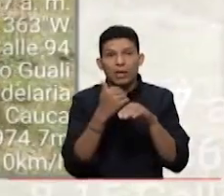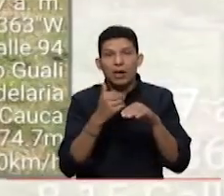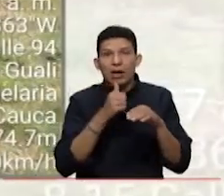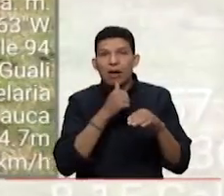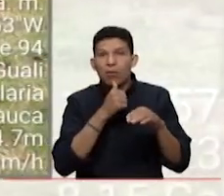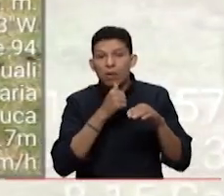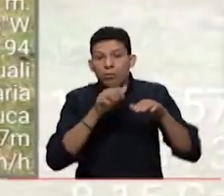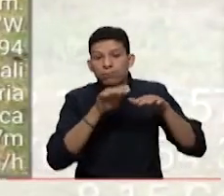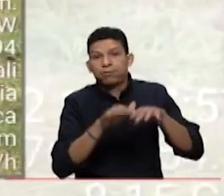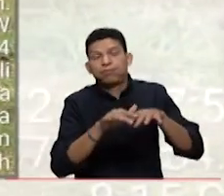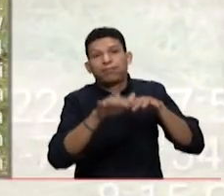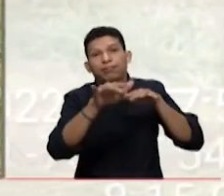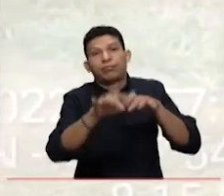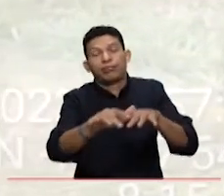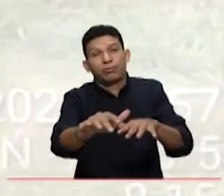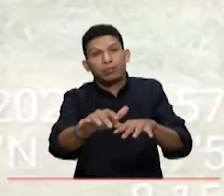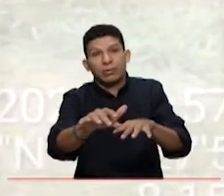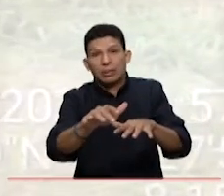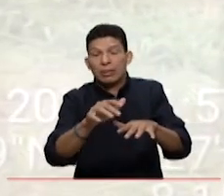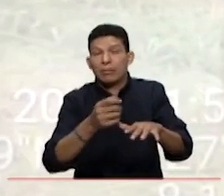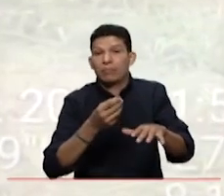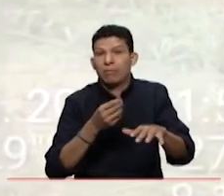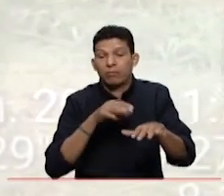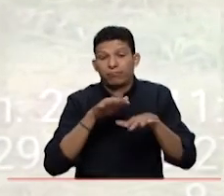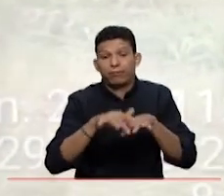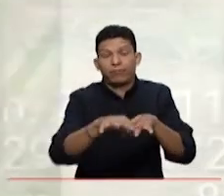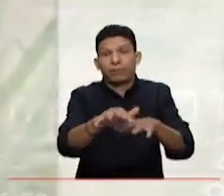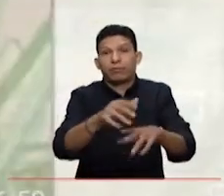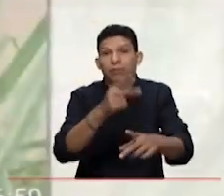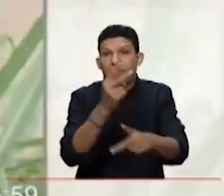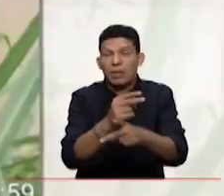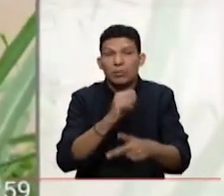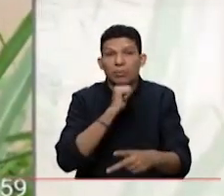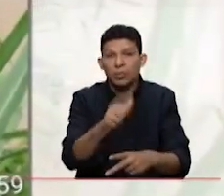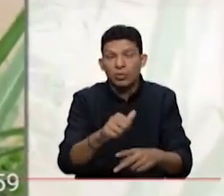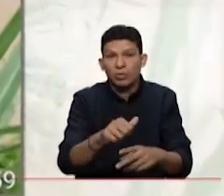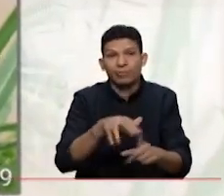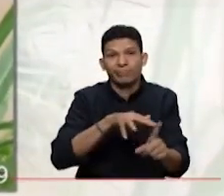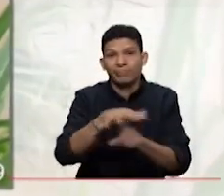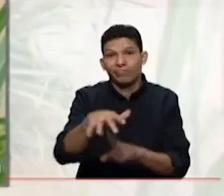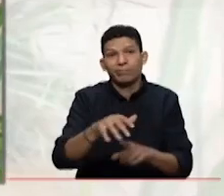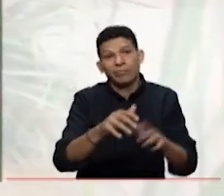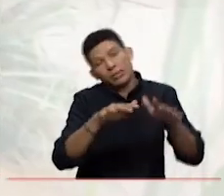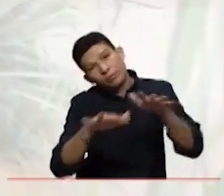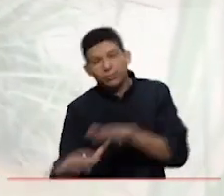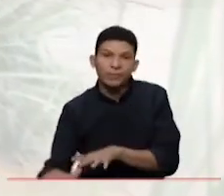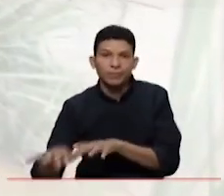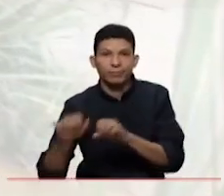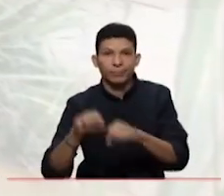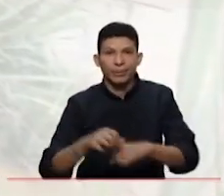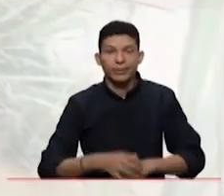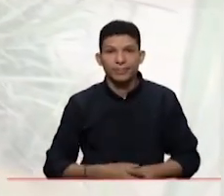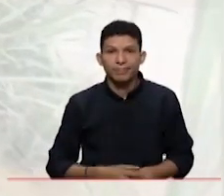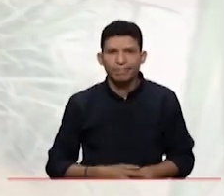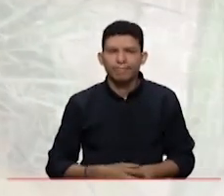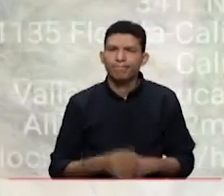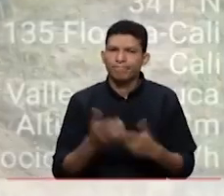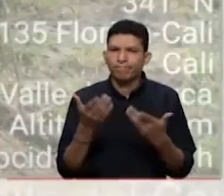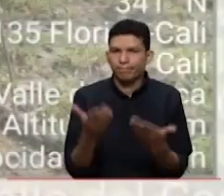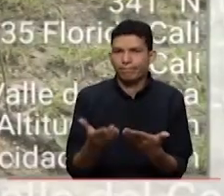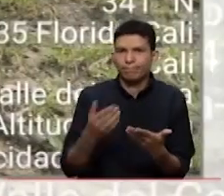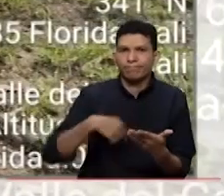río, la velocidad es mucho mayor y los riesgos de socavación se aumentan. Al respecto, la